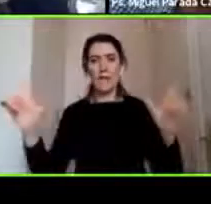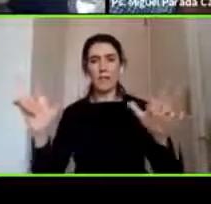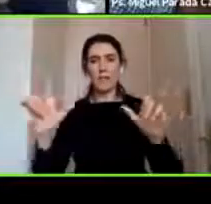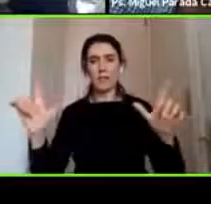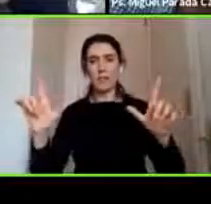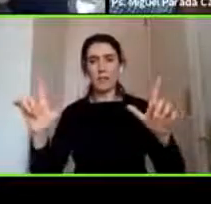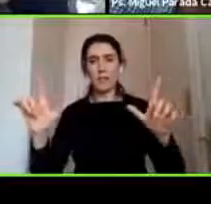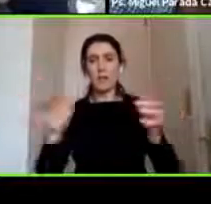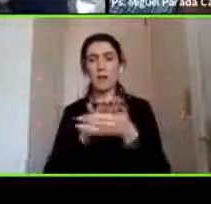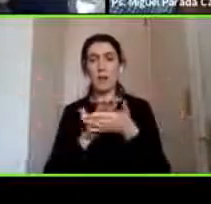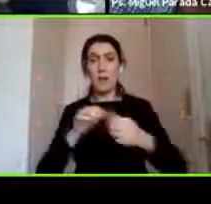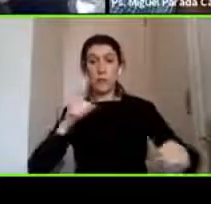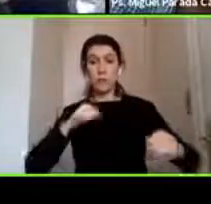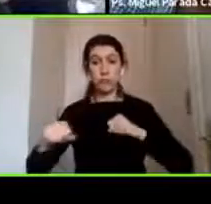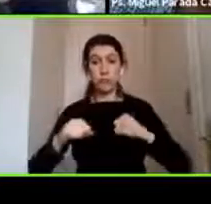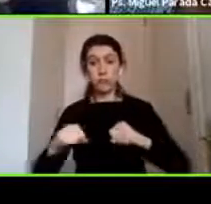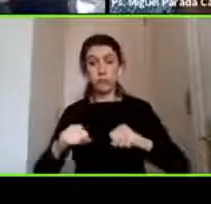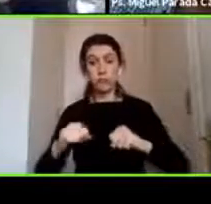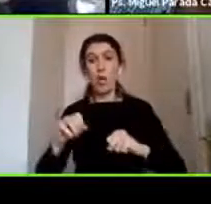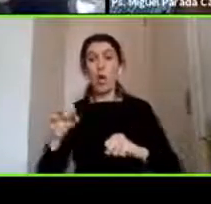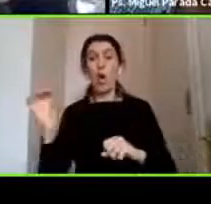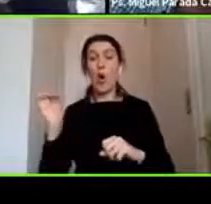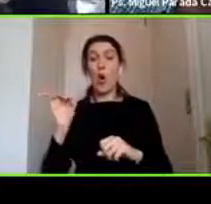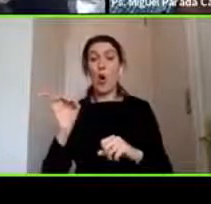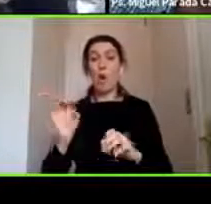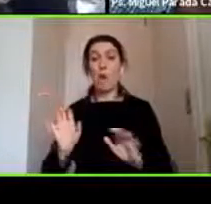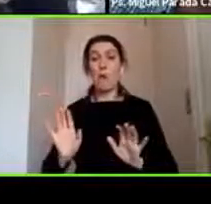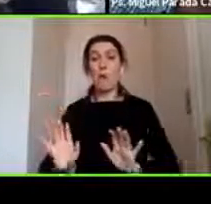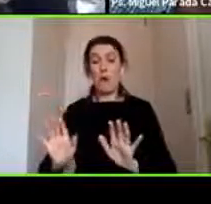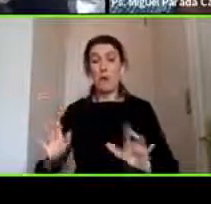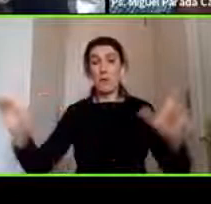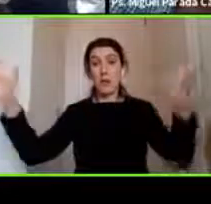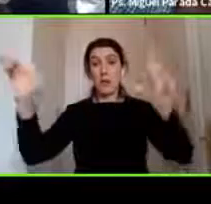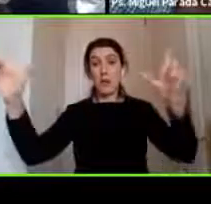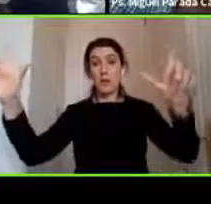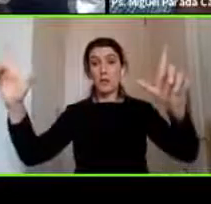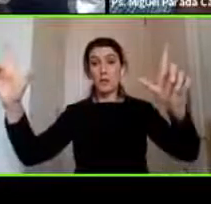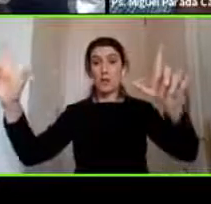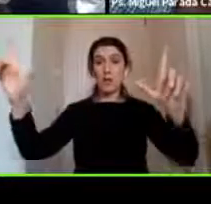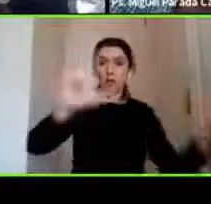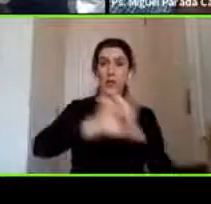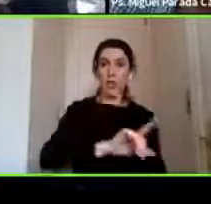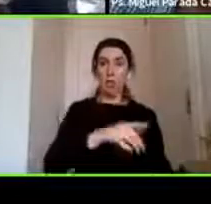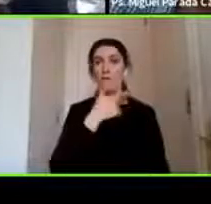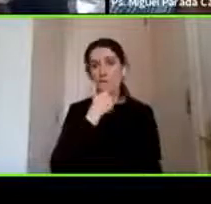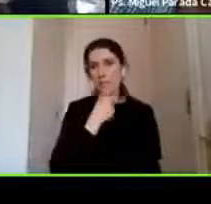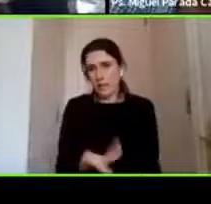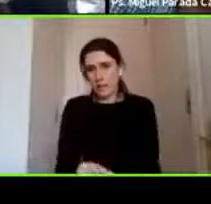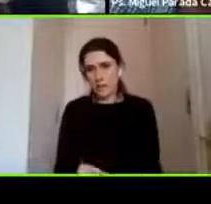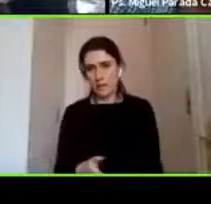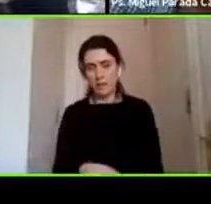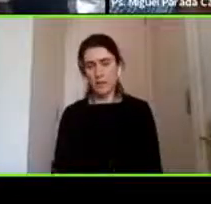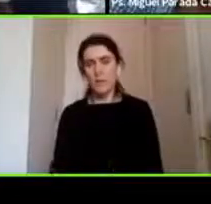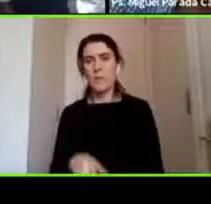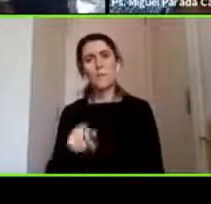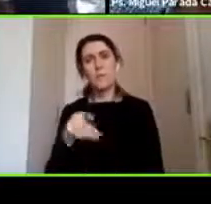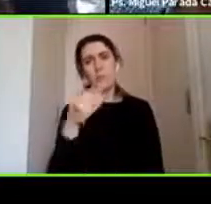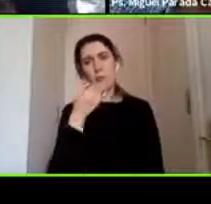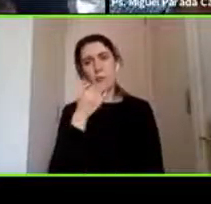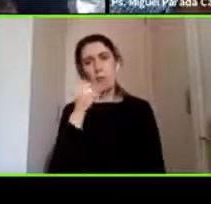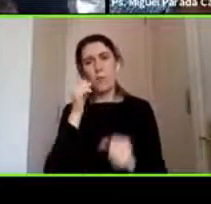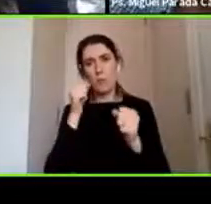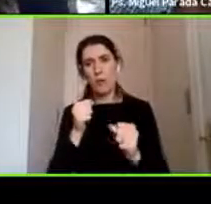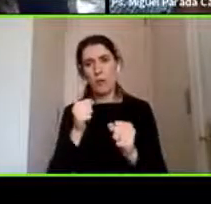ejemplo a un sismo o cualquier movimiento los muebles son elementos que se caen fácilmente y eso también puede ir anclado